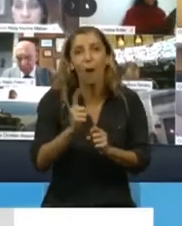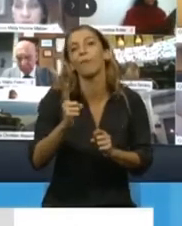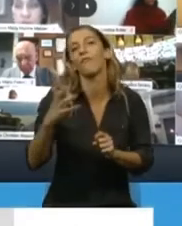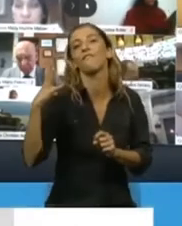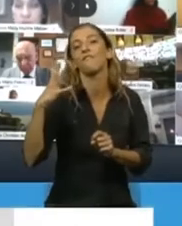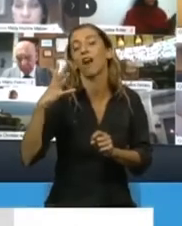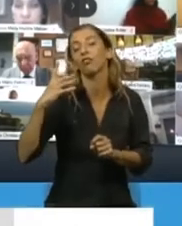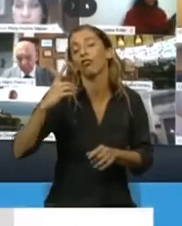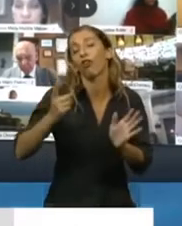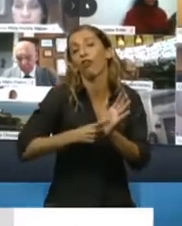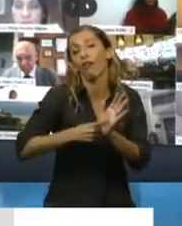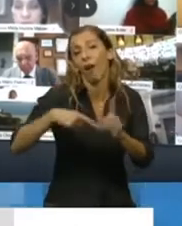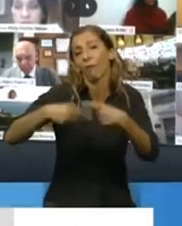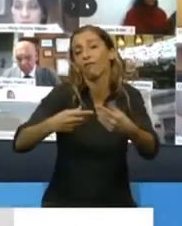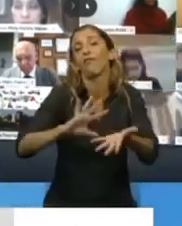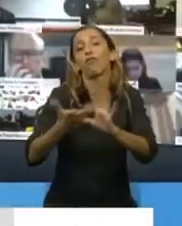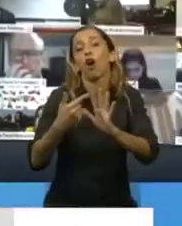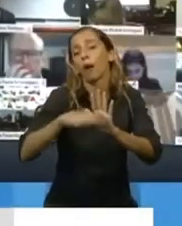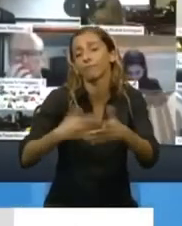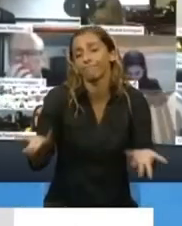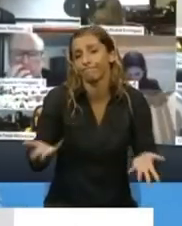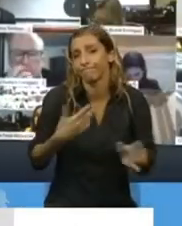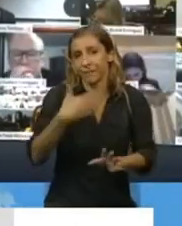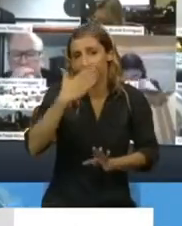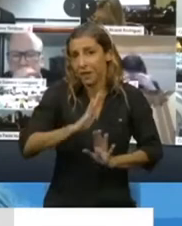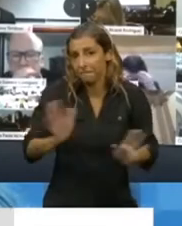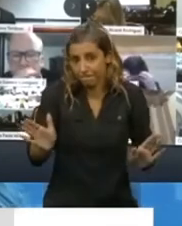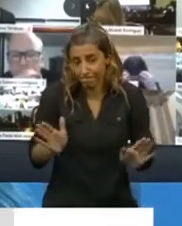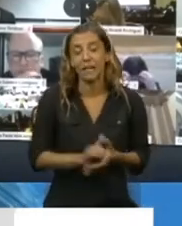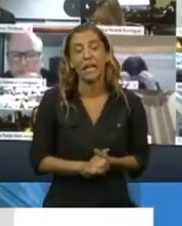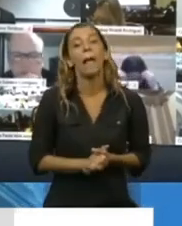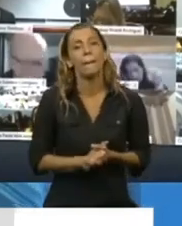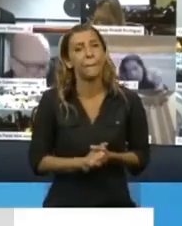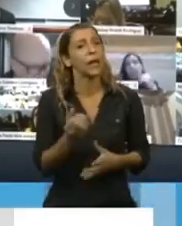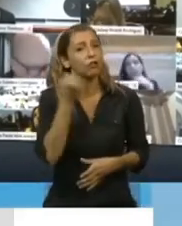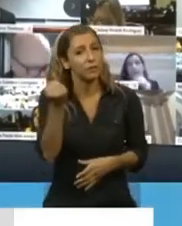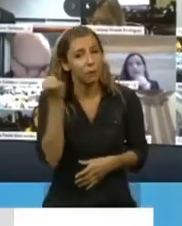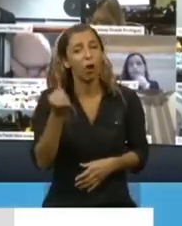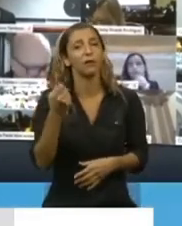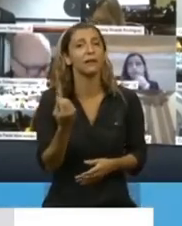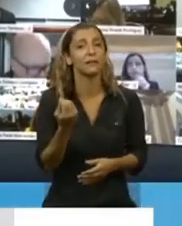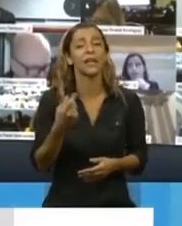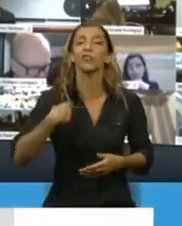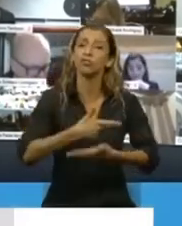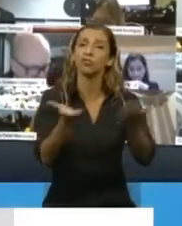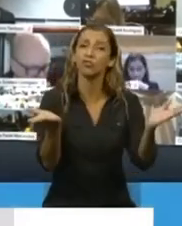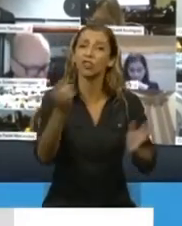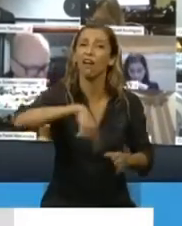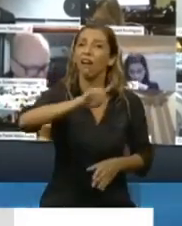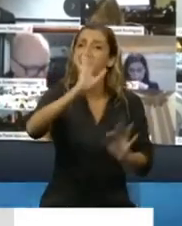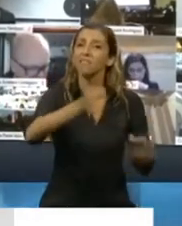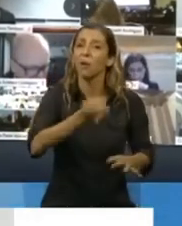estamos con esta ley, que es un compendio, que esto también es importante que la sociedad lo sepa, es un compendio de 13